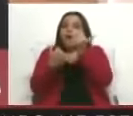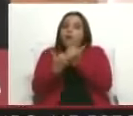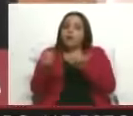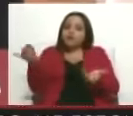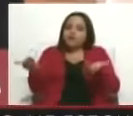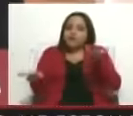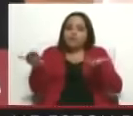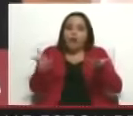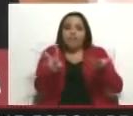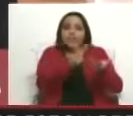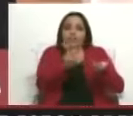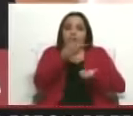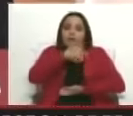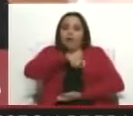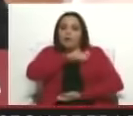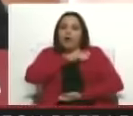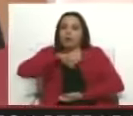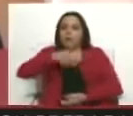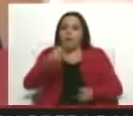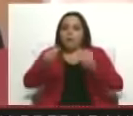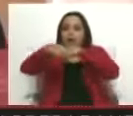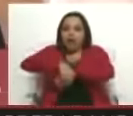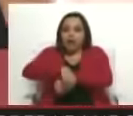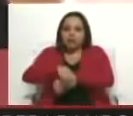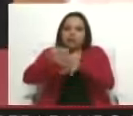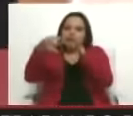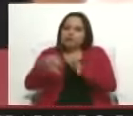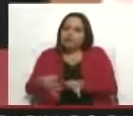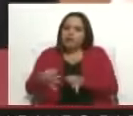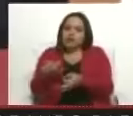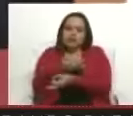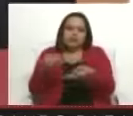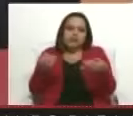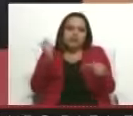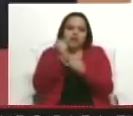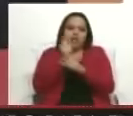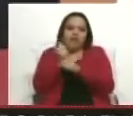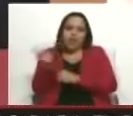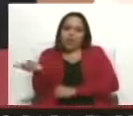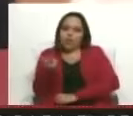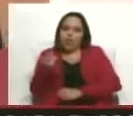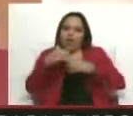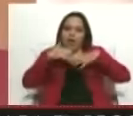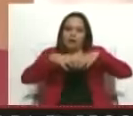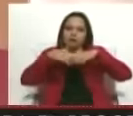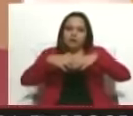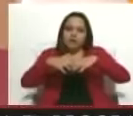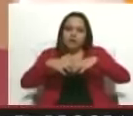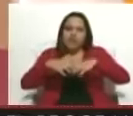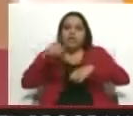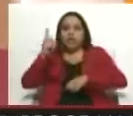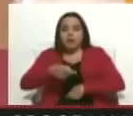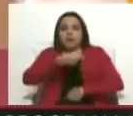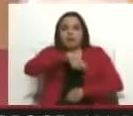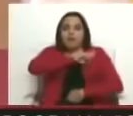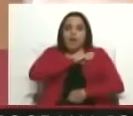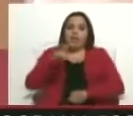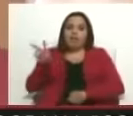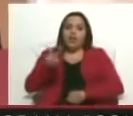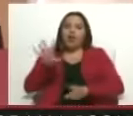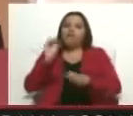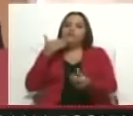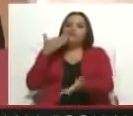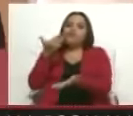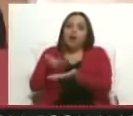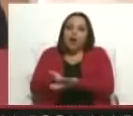que lo hemos hecho en llegar a este acuerdo, seguro que será exitosa para ambas compañías y para ambos países. Así que, de nuevo, muchísimas